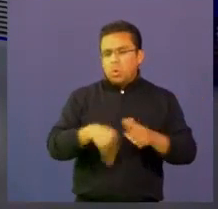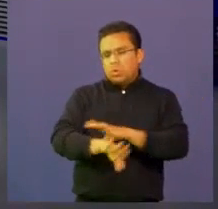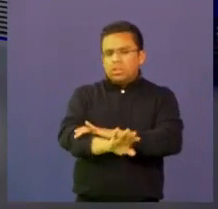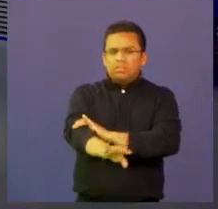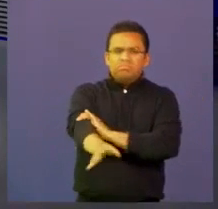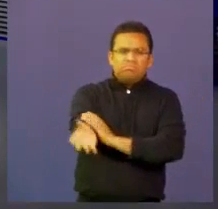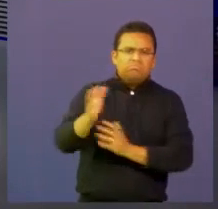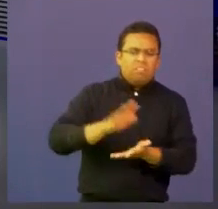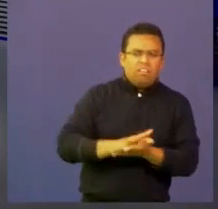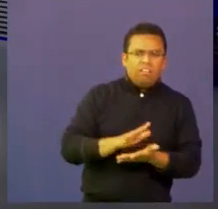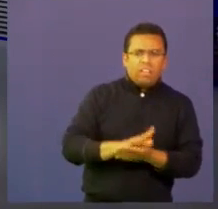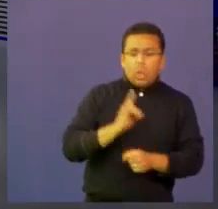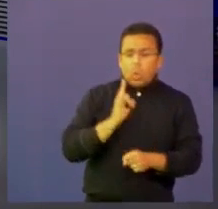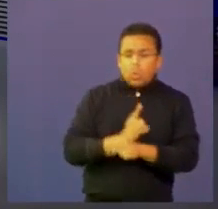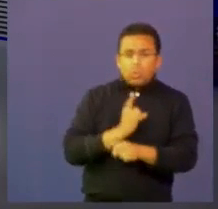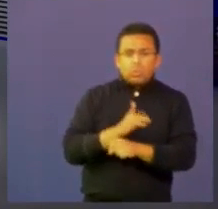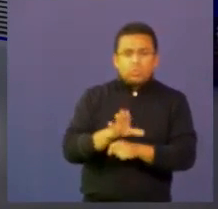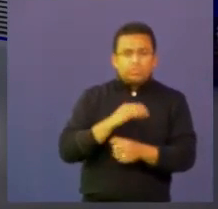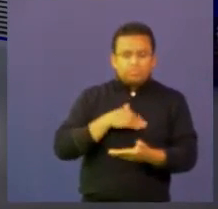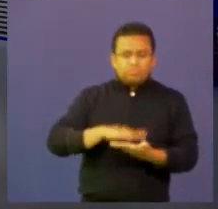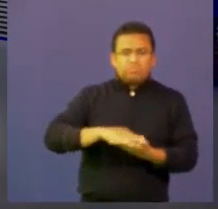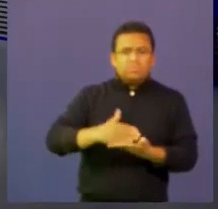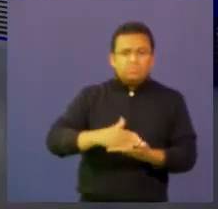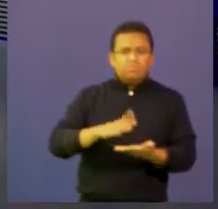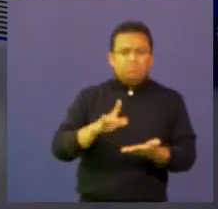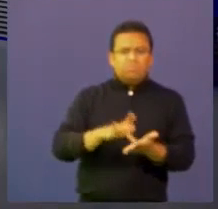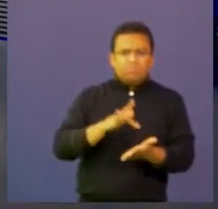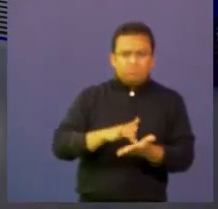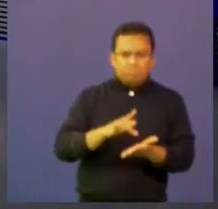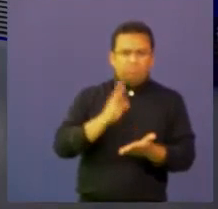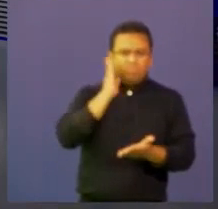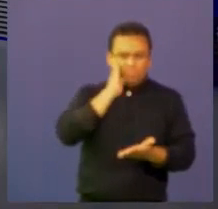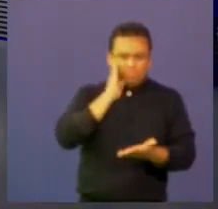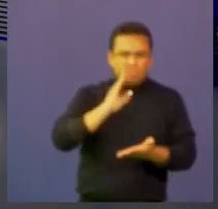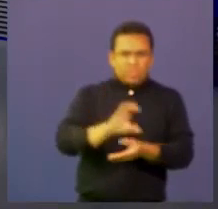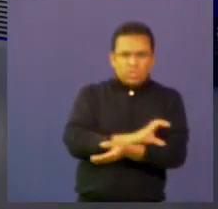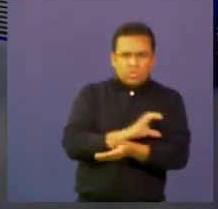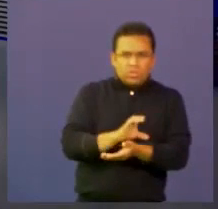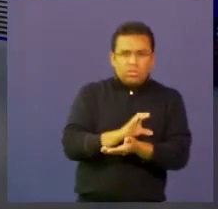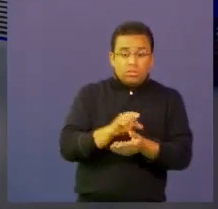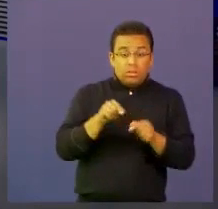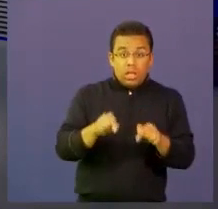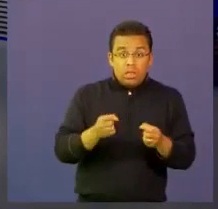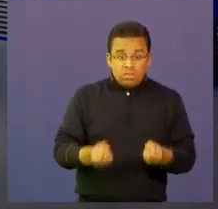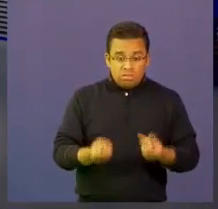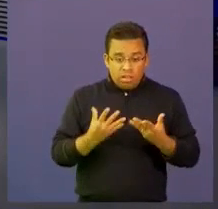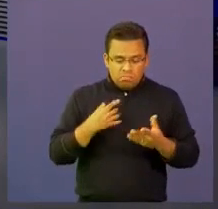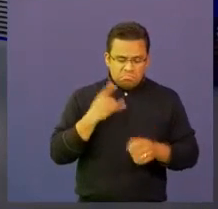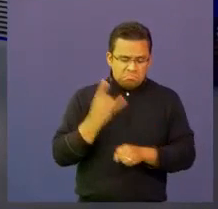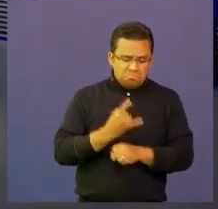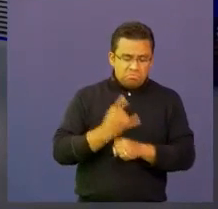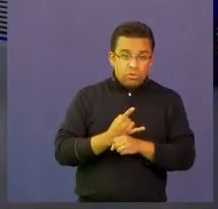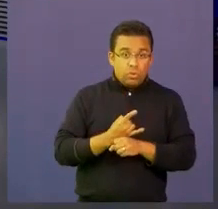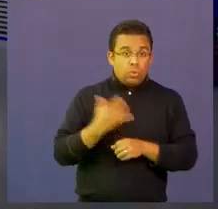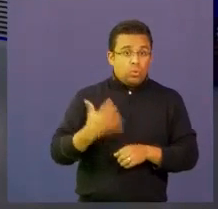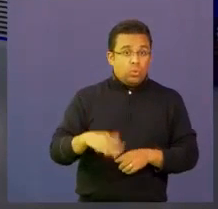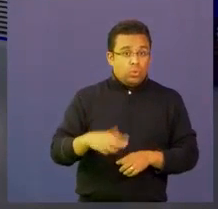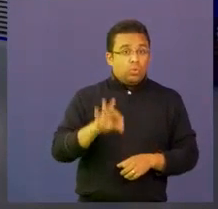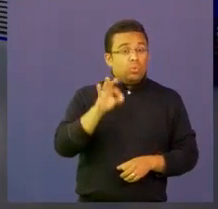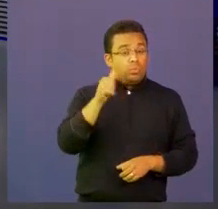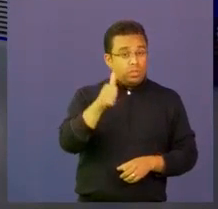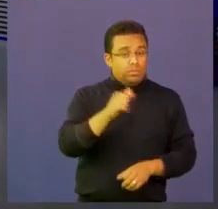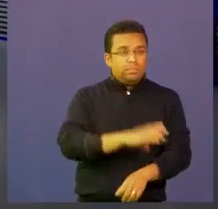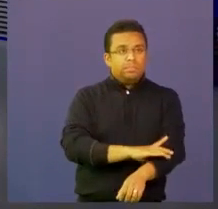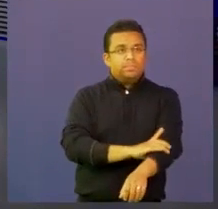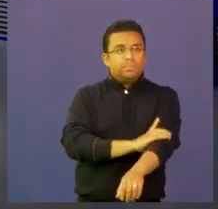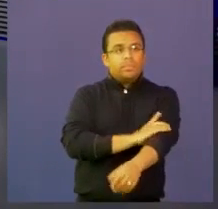el uso realmente de la tecnología, pues logra uno dar un avance gigante. Nosotros teníamos un caso, por ejemplo, en